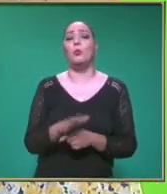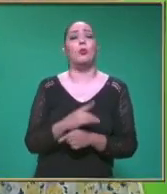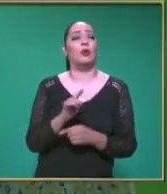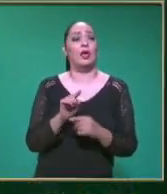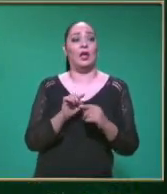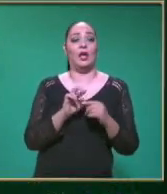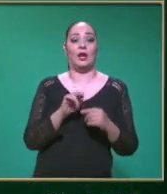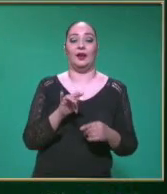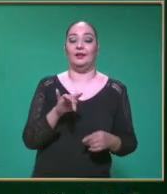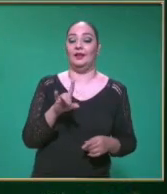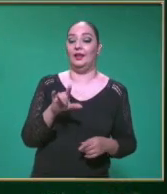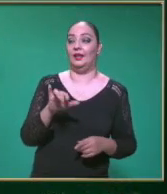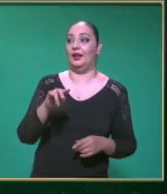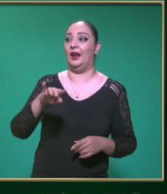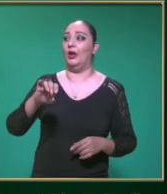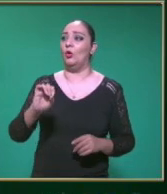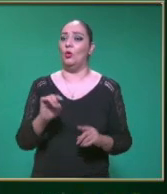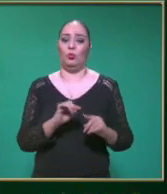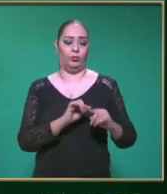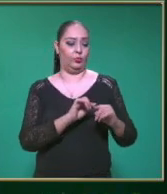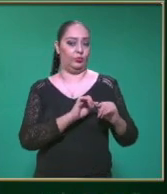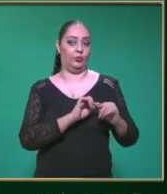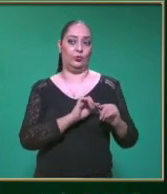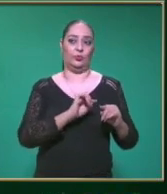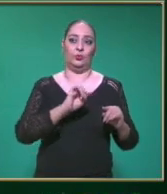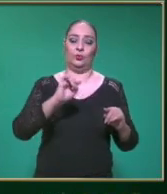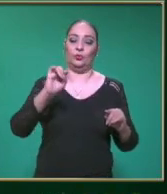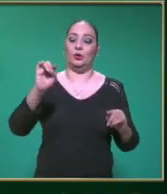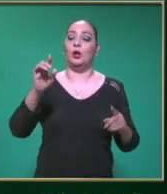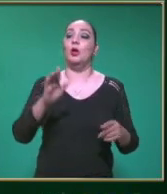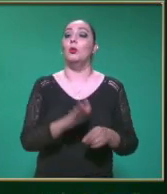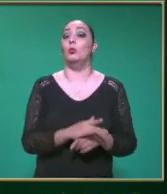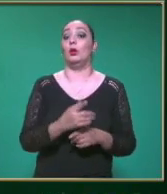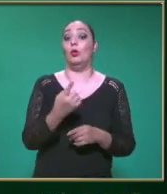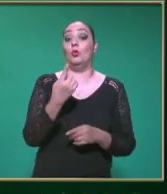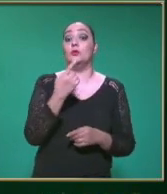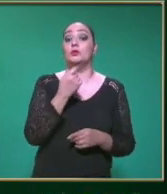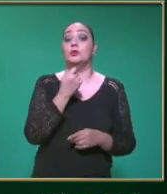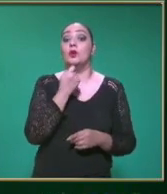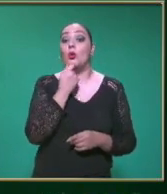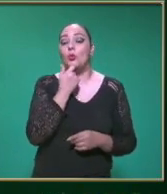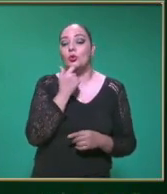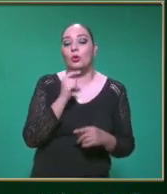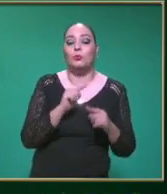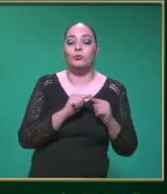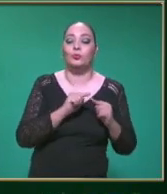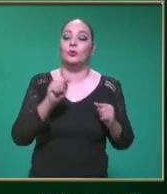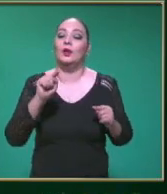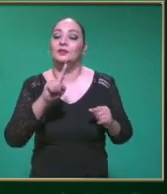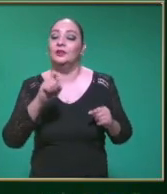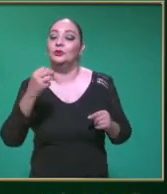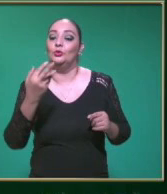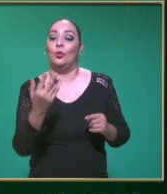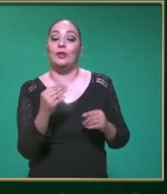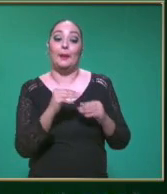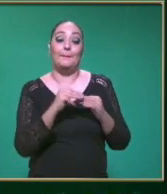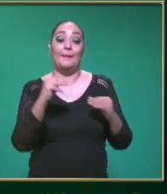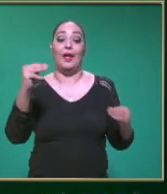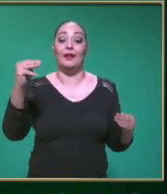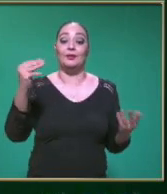tramos De tiempo En este caso En este ejemplo Cada segundo Recorre 150 metros Entonces